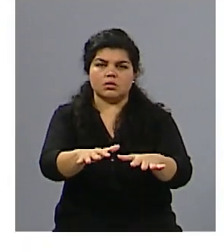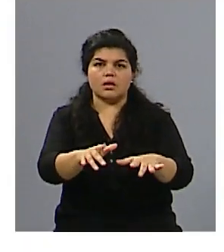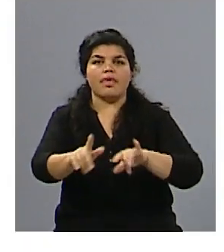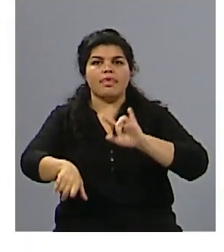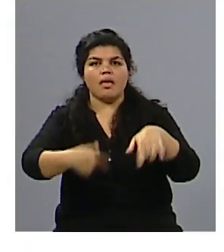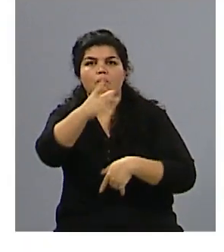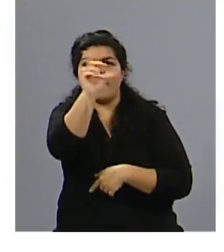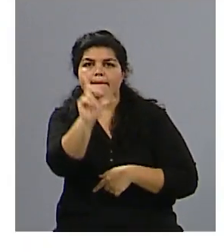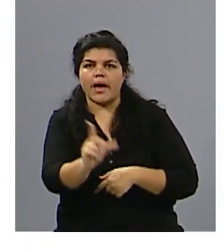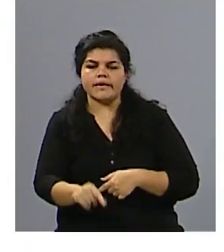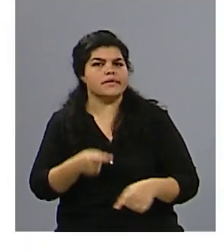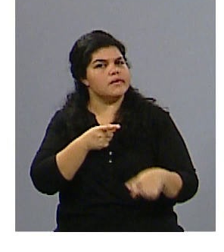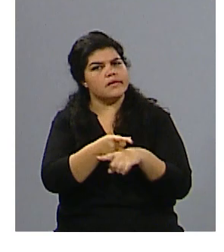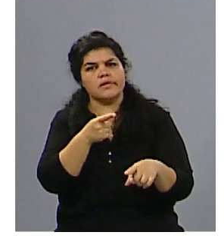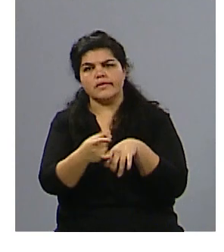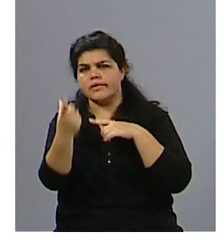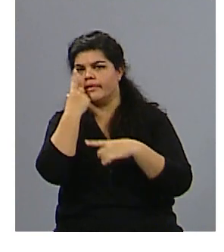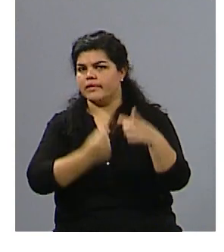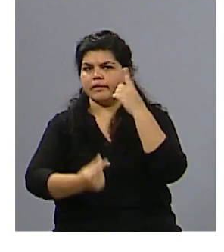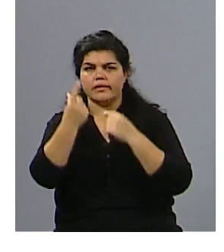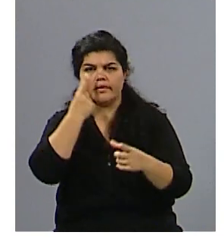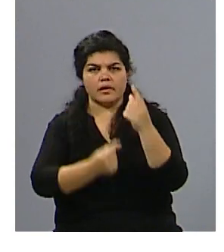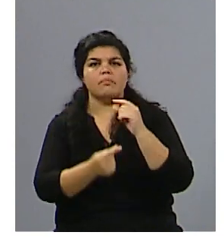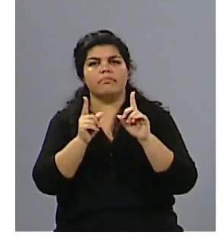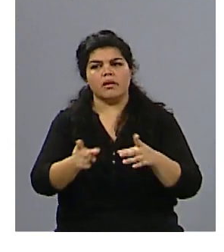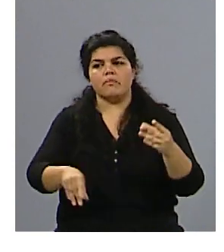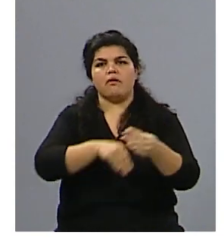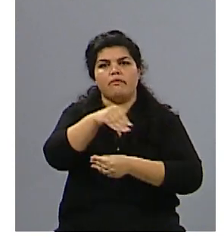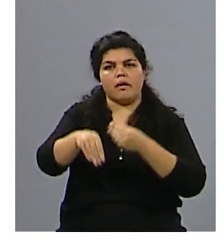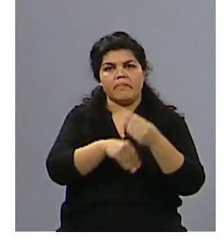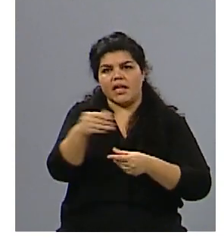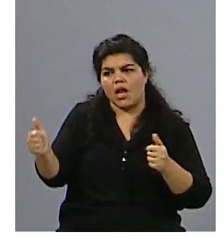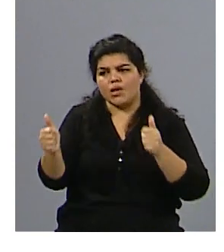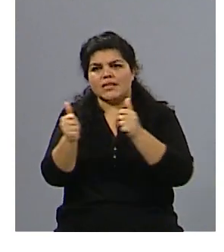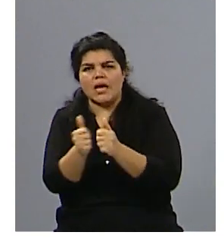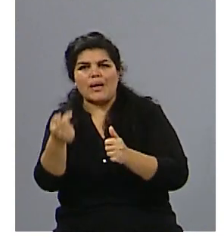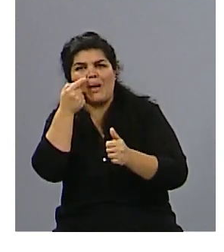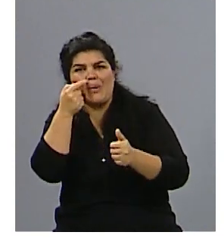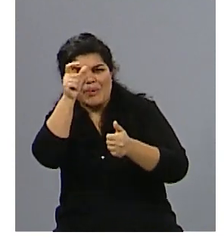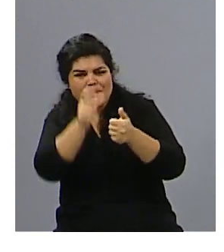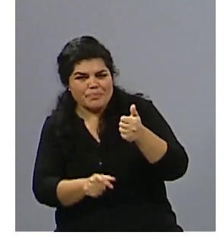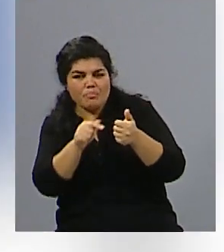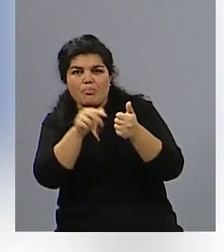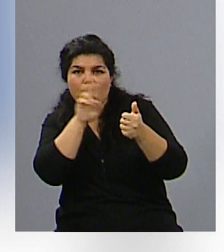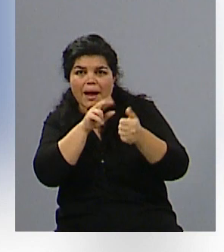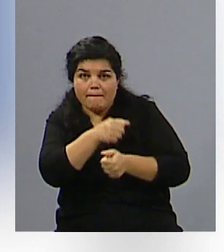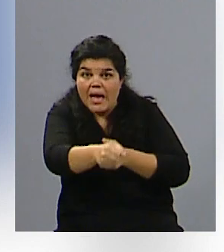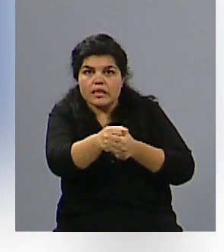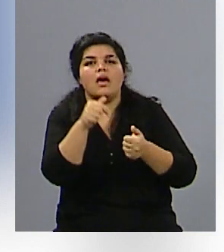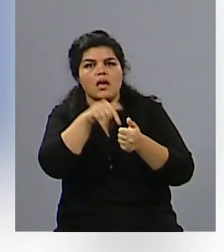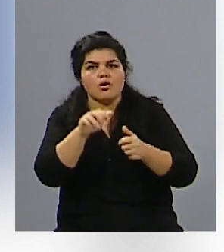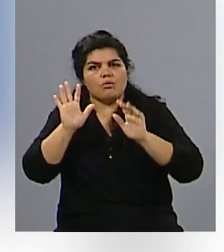país que empezaban a reclamar y familiares y no de estas víctimas de esta situación de violencia. ¿Cómo